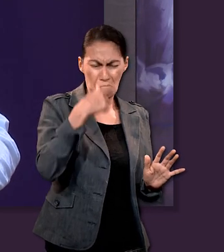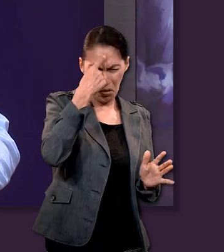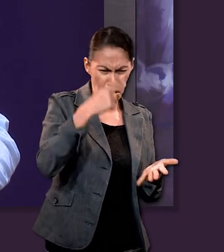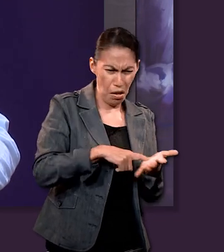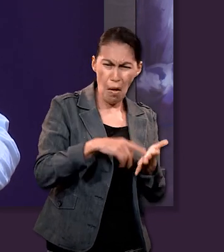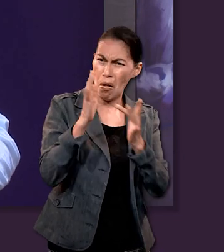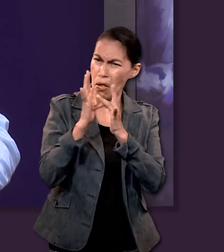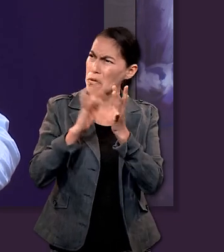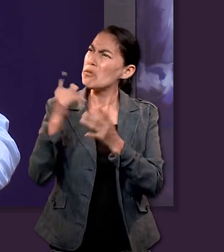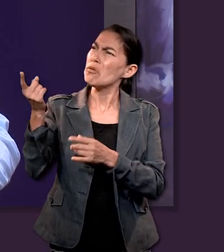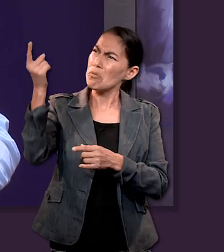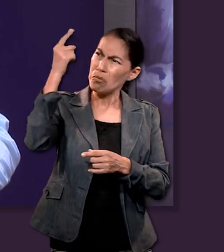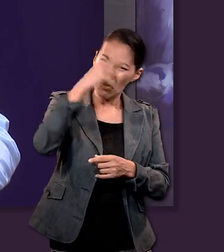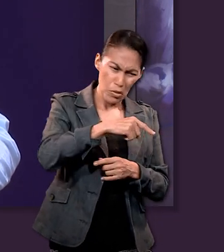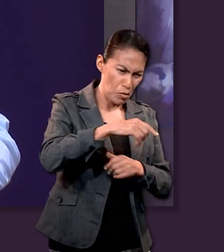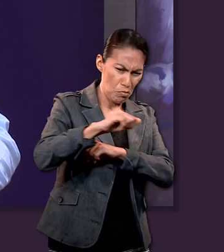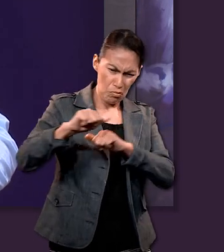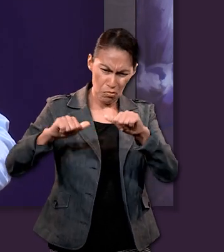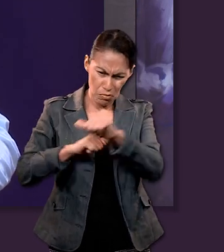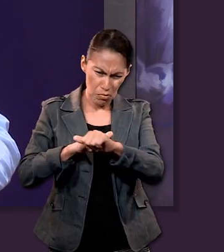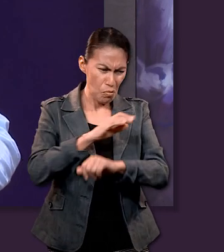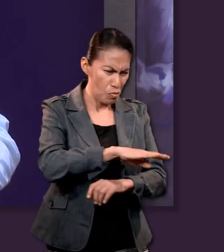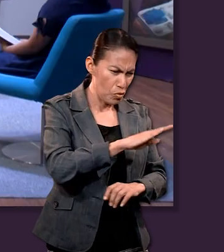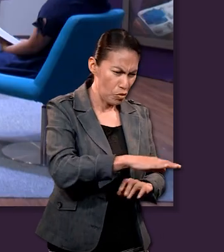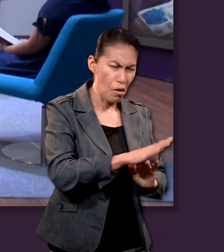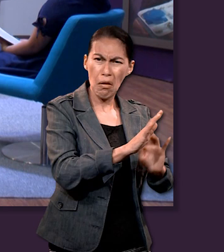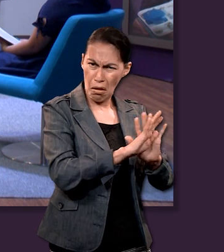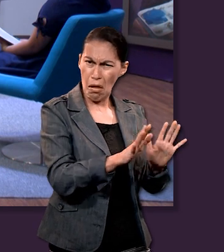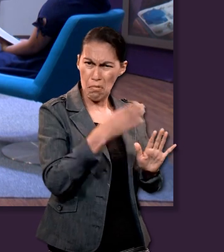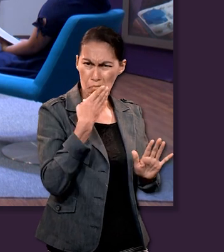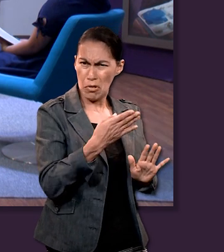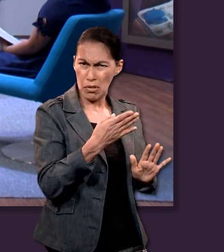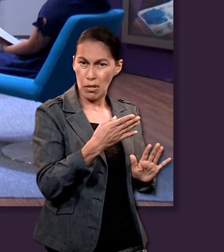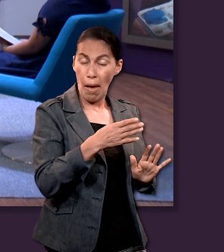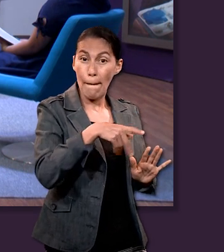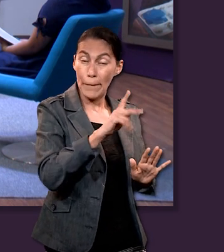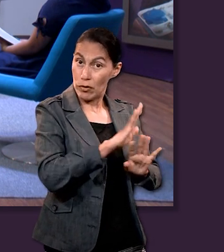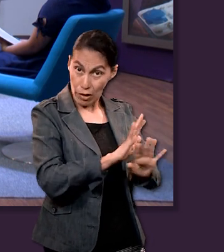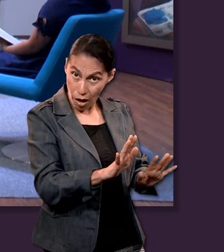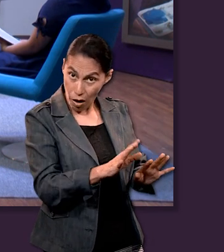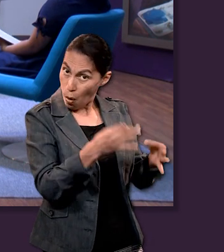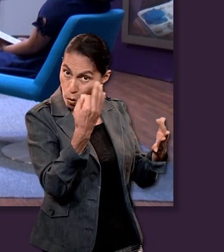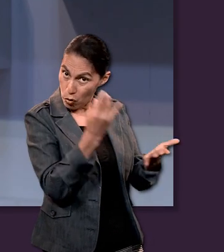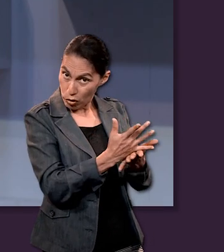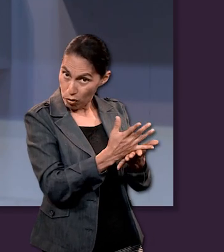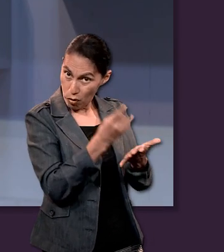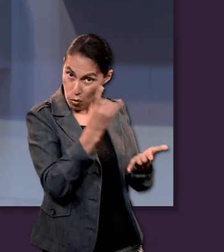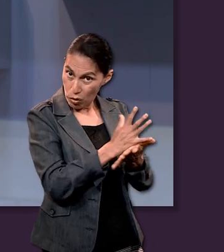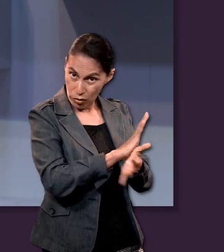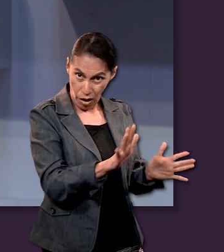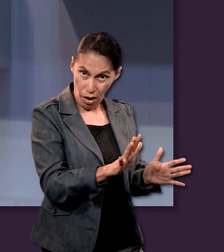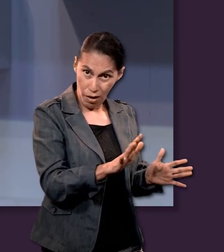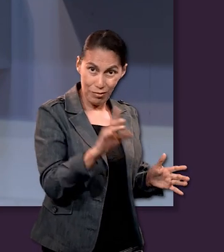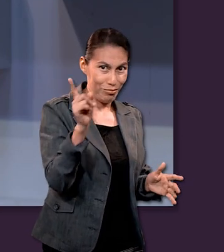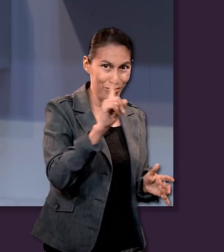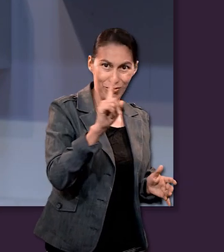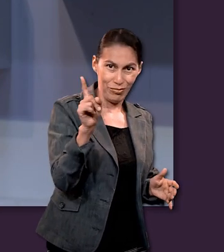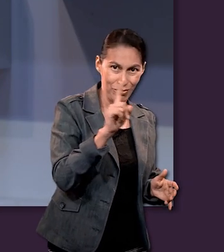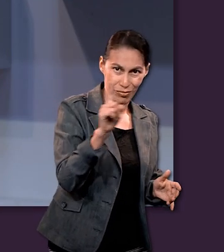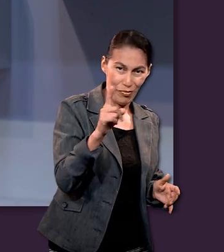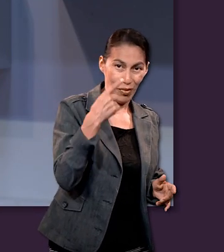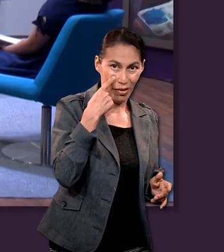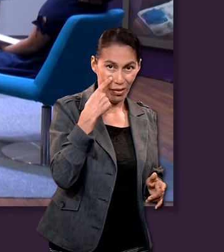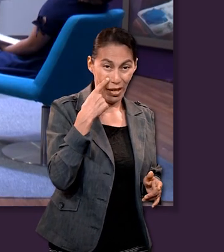es decir si no vamos a la resurrección entonces es van a nuestras